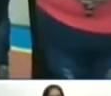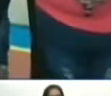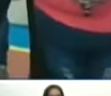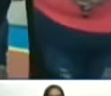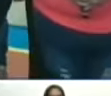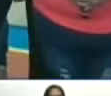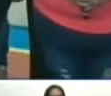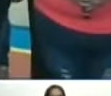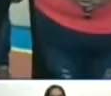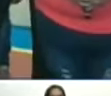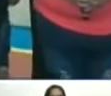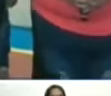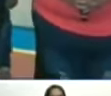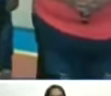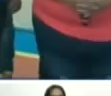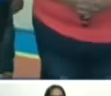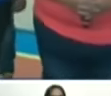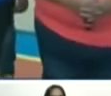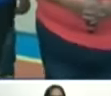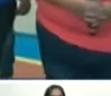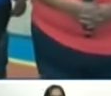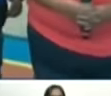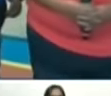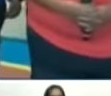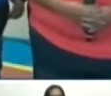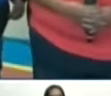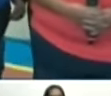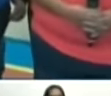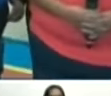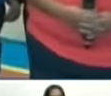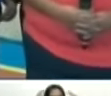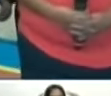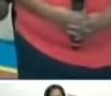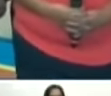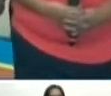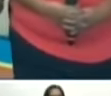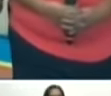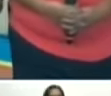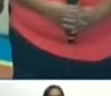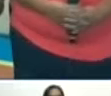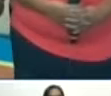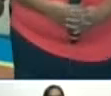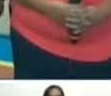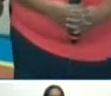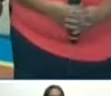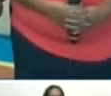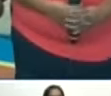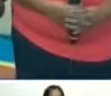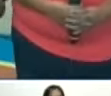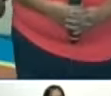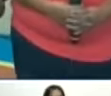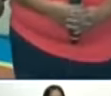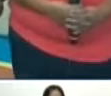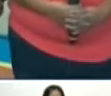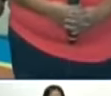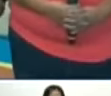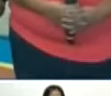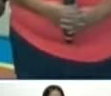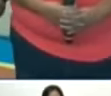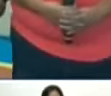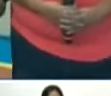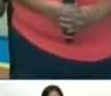turmerito es un legado el comandante Chávez y hay que cuidarlo ¿ves?